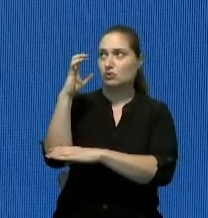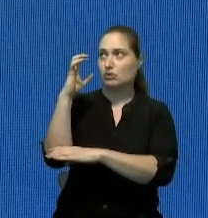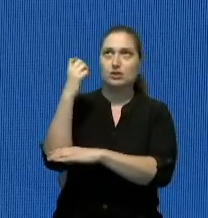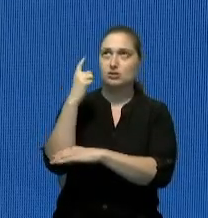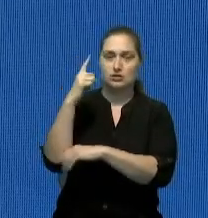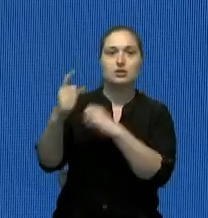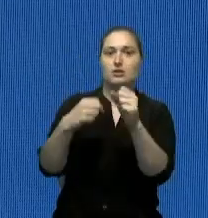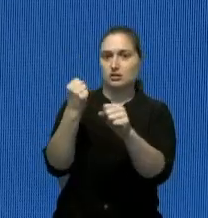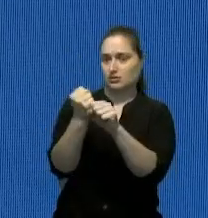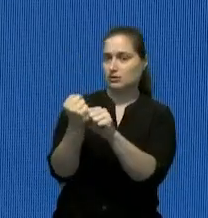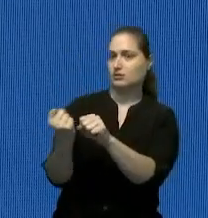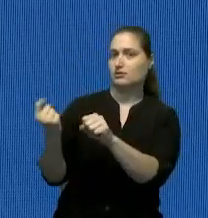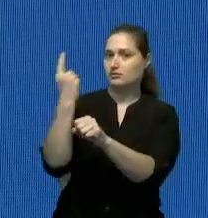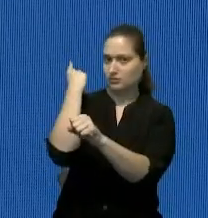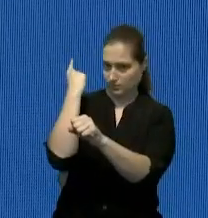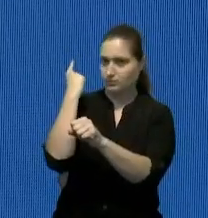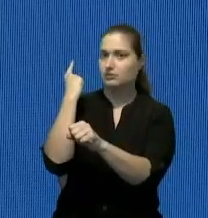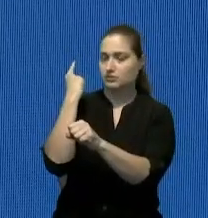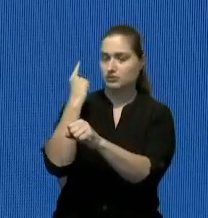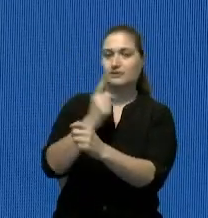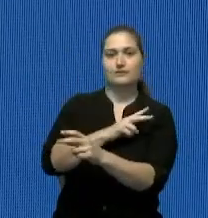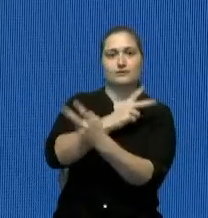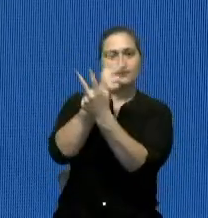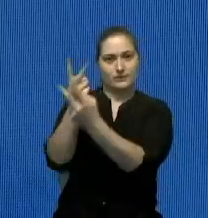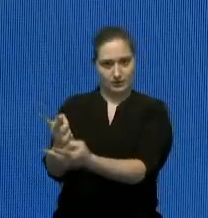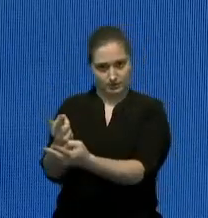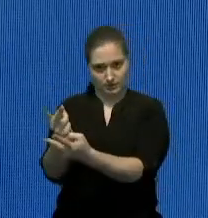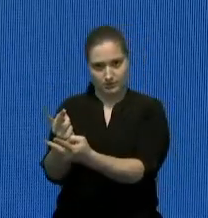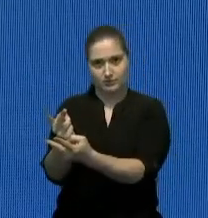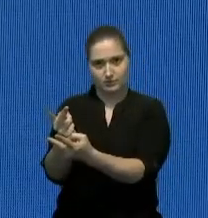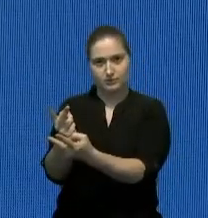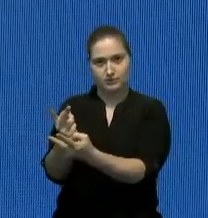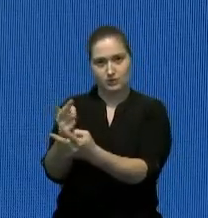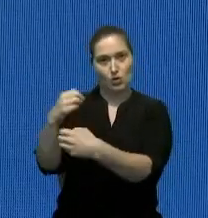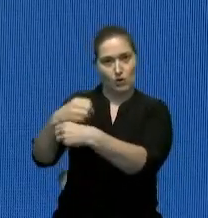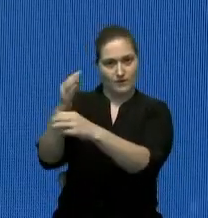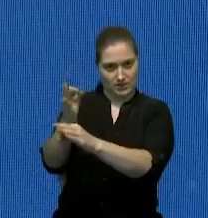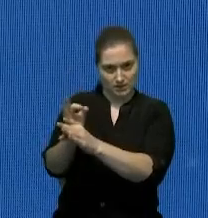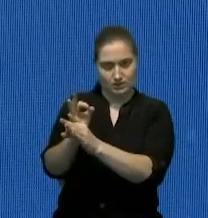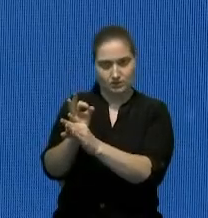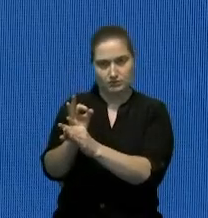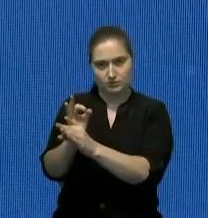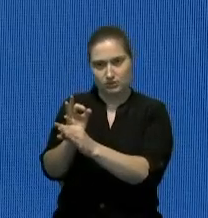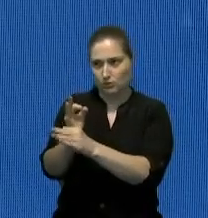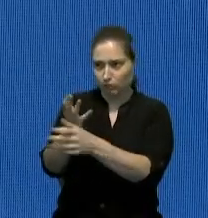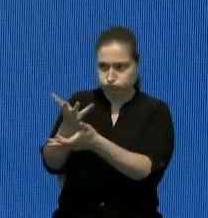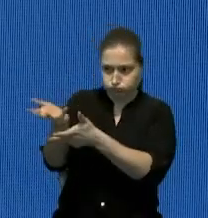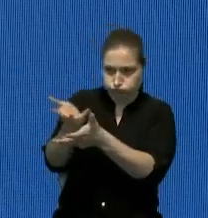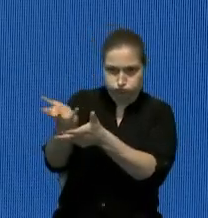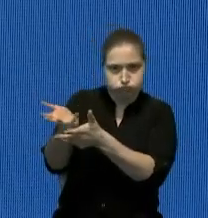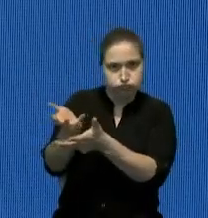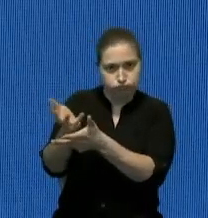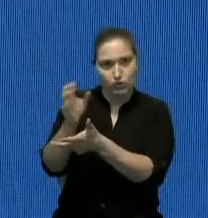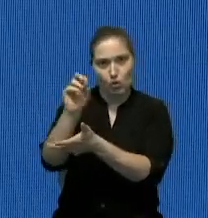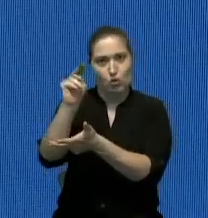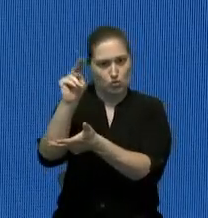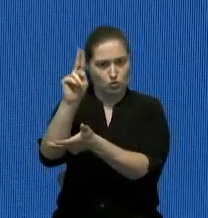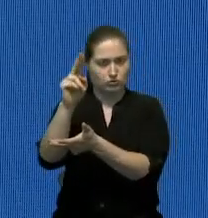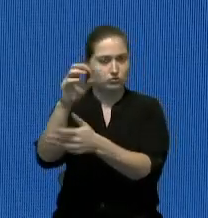última la visita también hace un año en septiembre pues visitamos sus oficinas cerca de de las Naciones Unidas